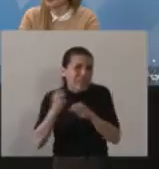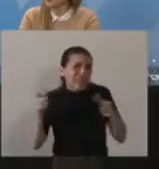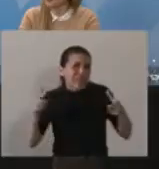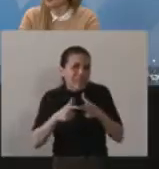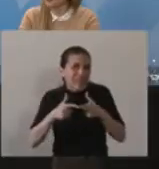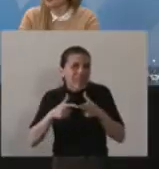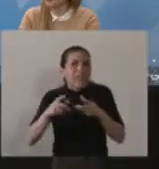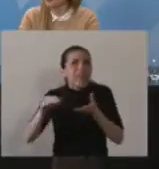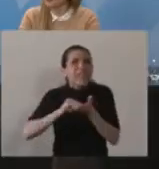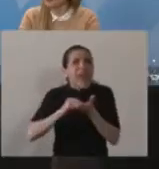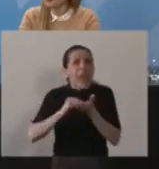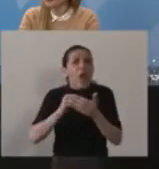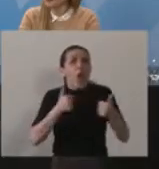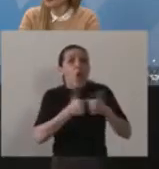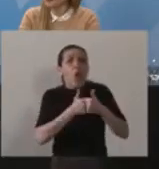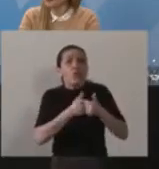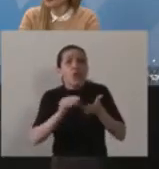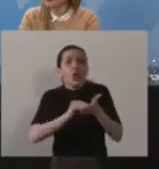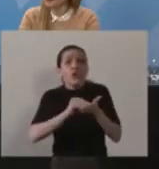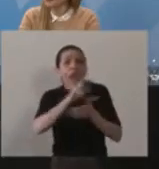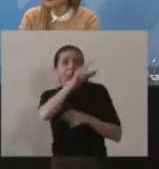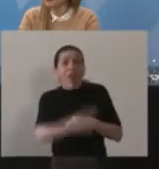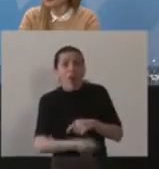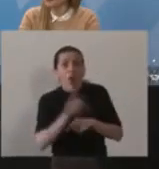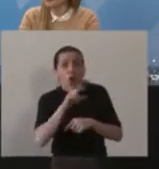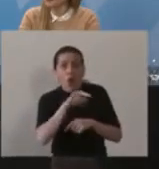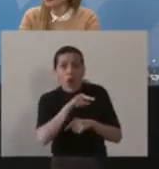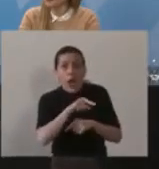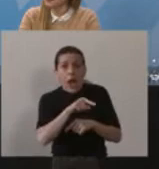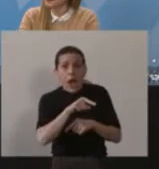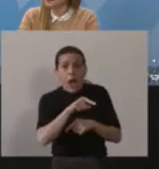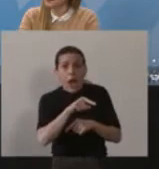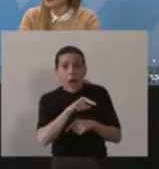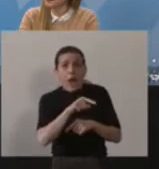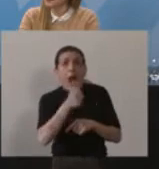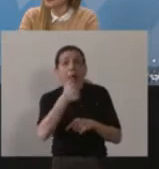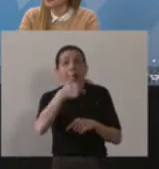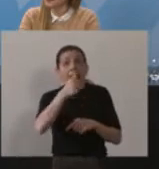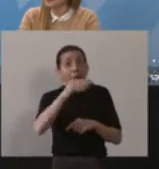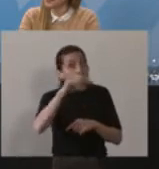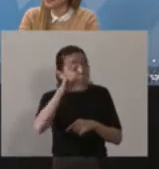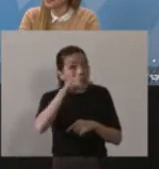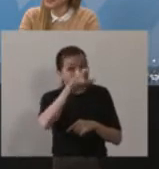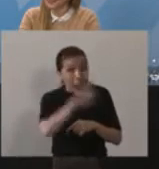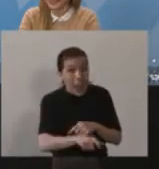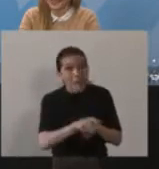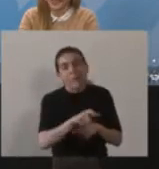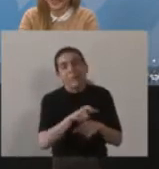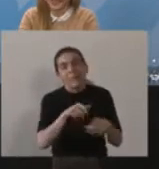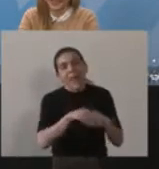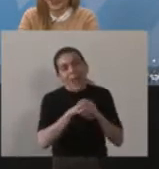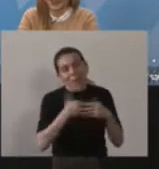Anabel, mi amiga,